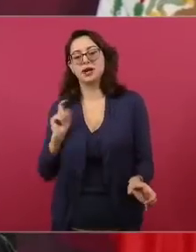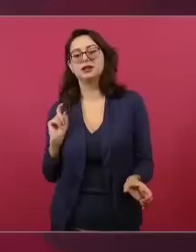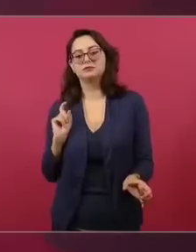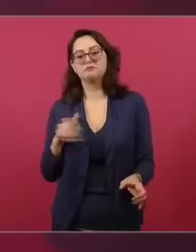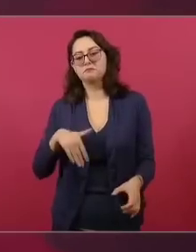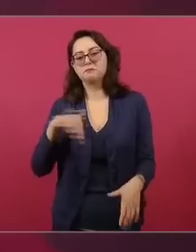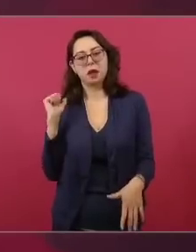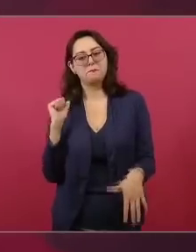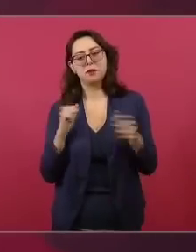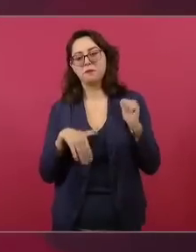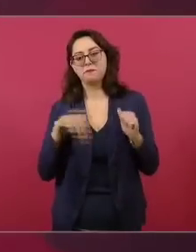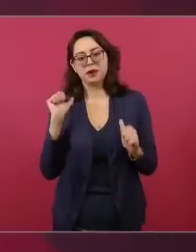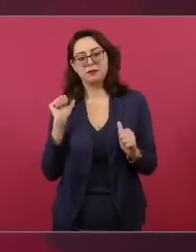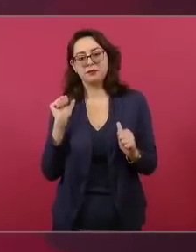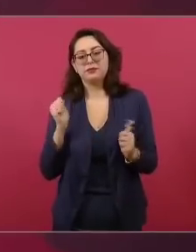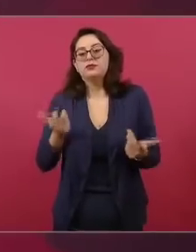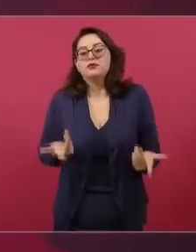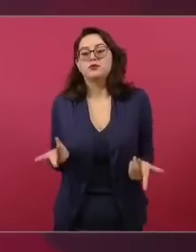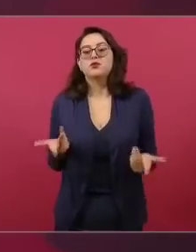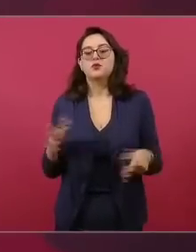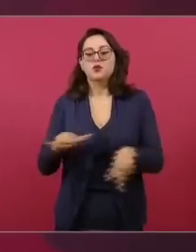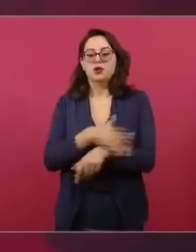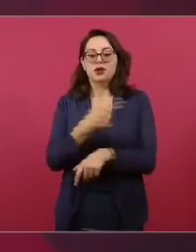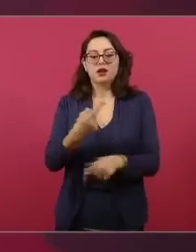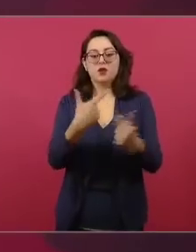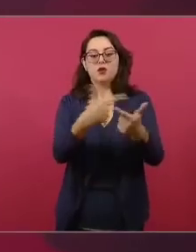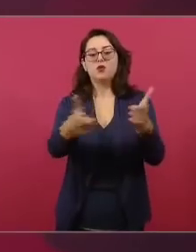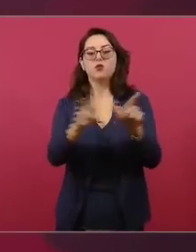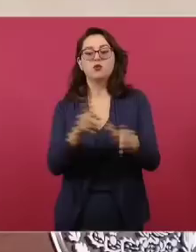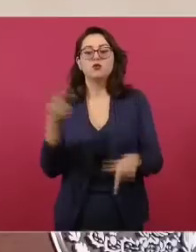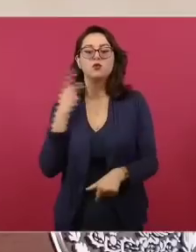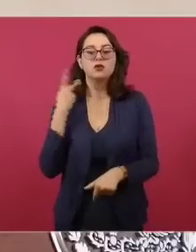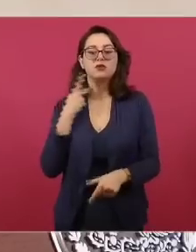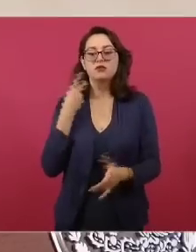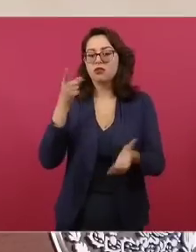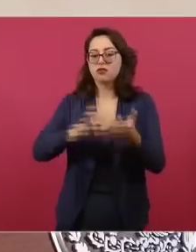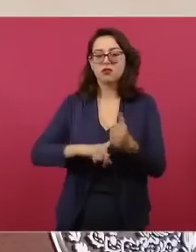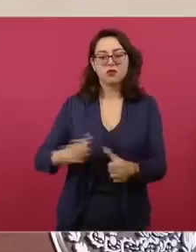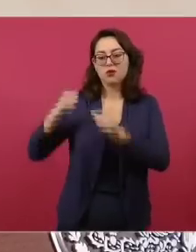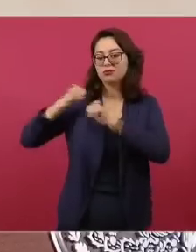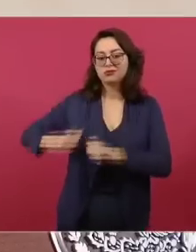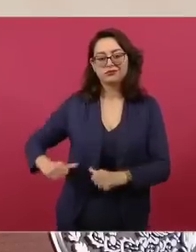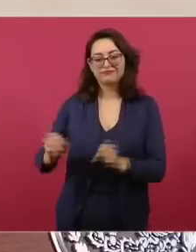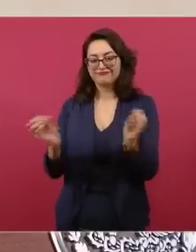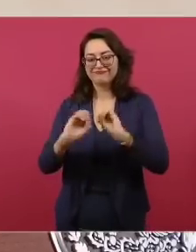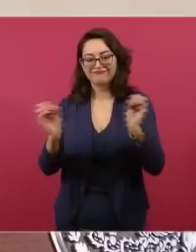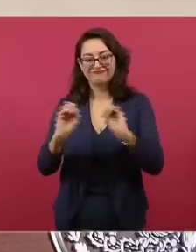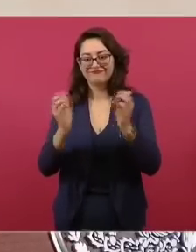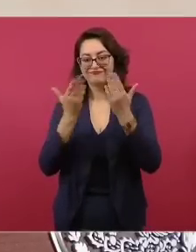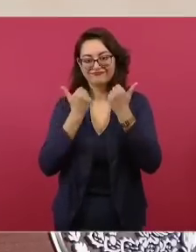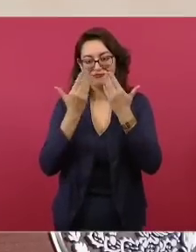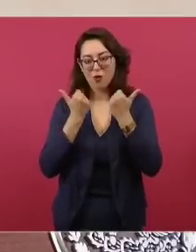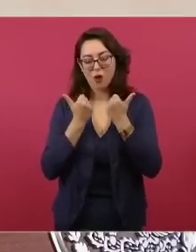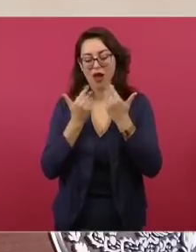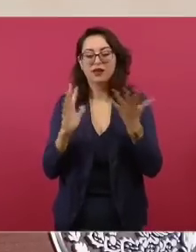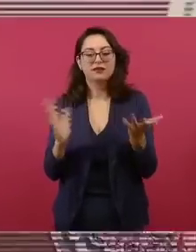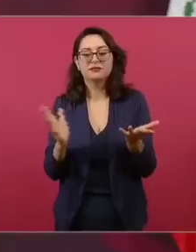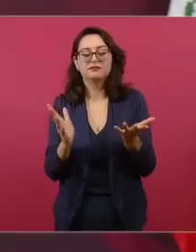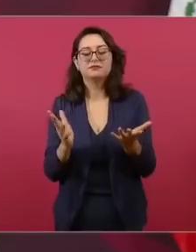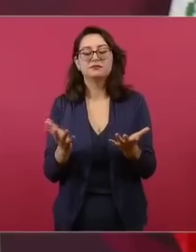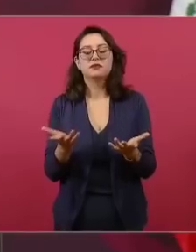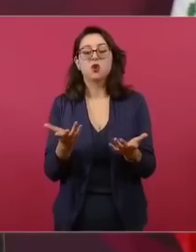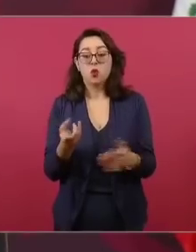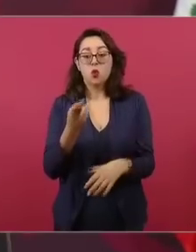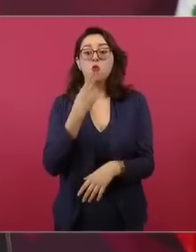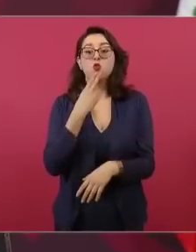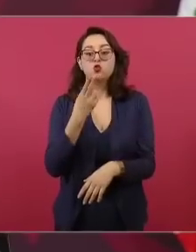que borró por completo a los partidos.